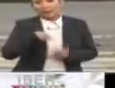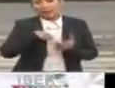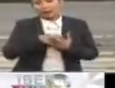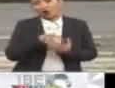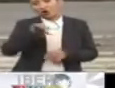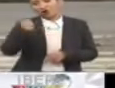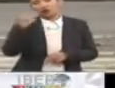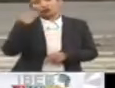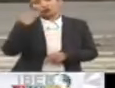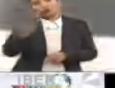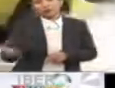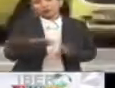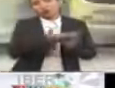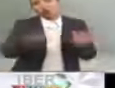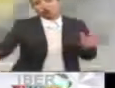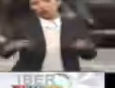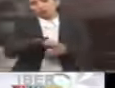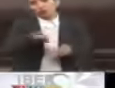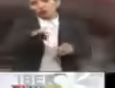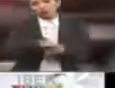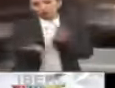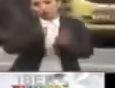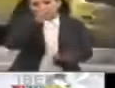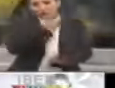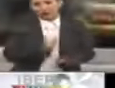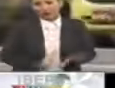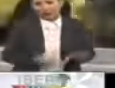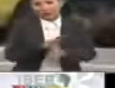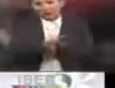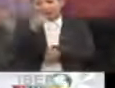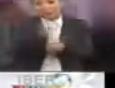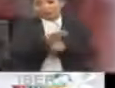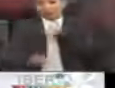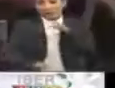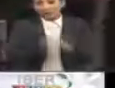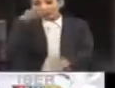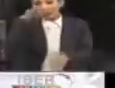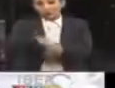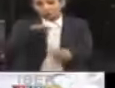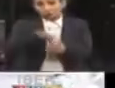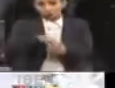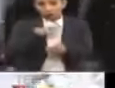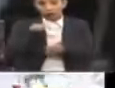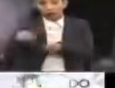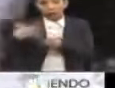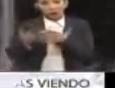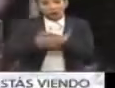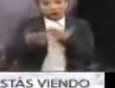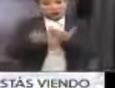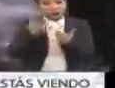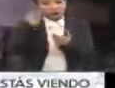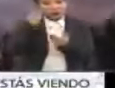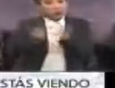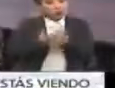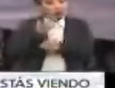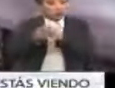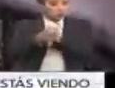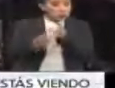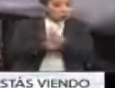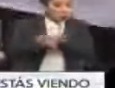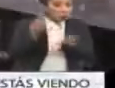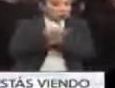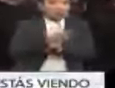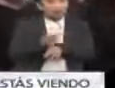iniciamos otra etapa dentro de las elecciones brasileñas, la segunda vuelta, una segunda vuelta que traerá novedades, seguramente,